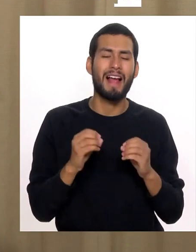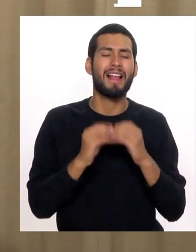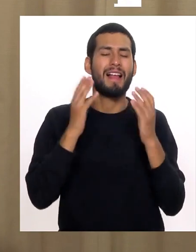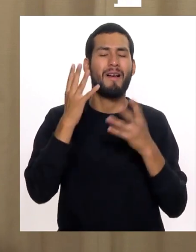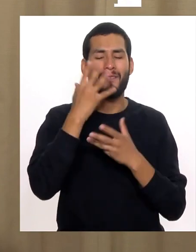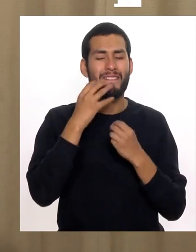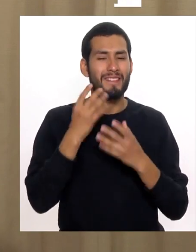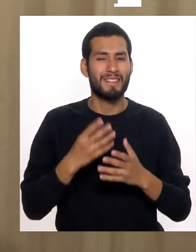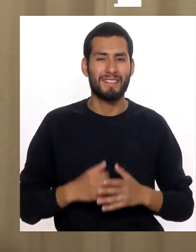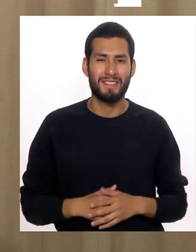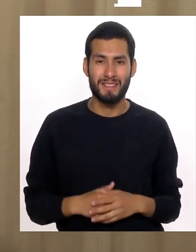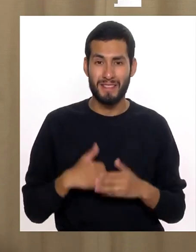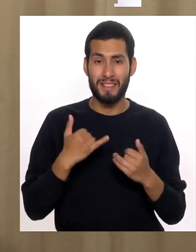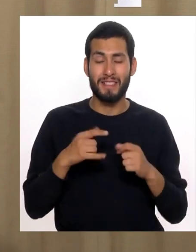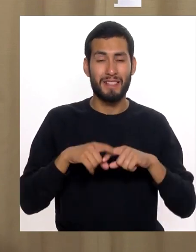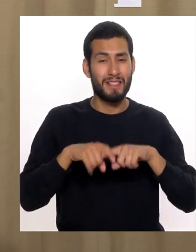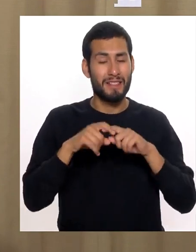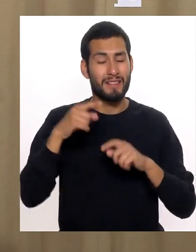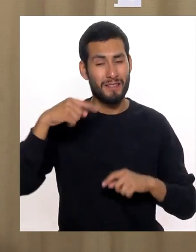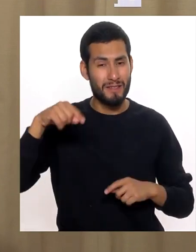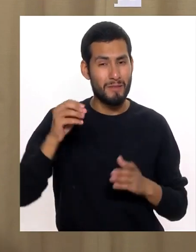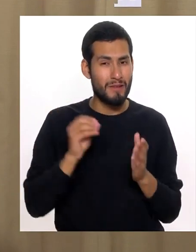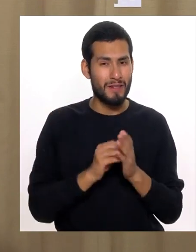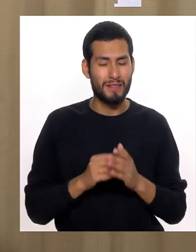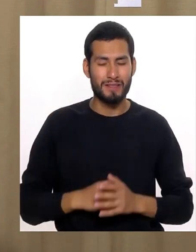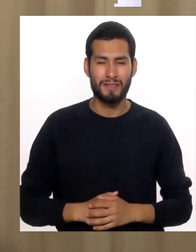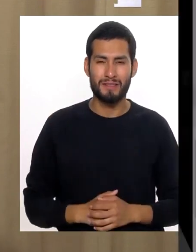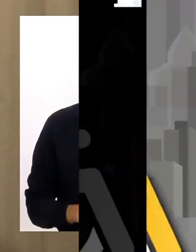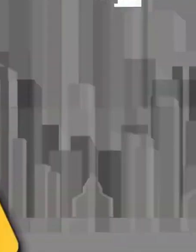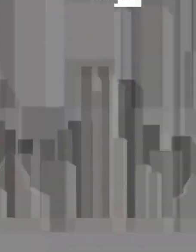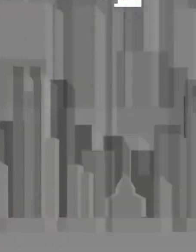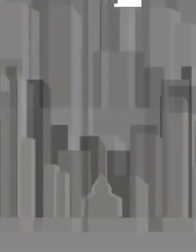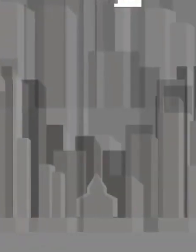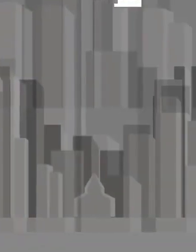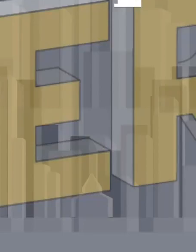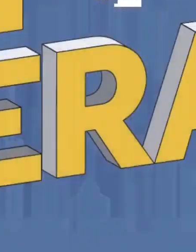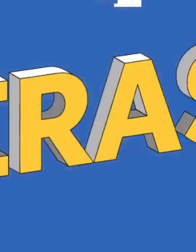pasar un día Precioso Vamos a una pausa Y volvemos con más